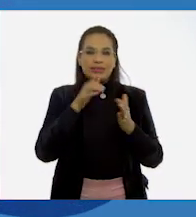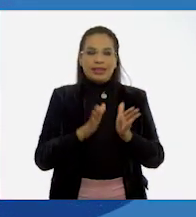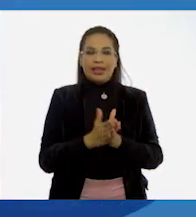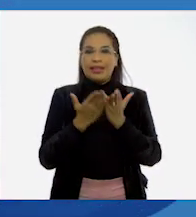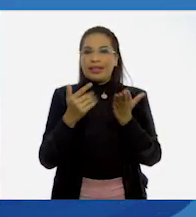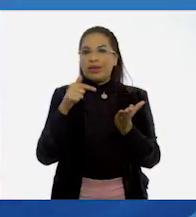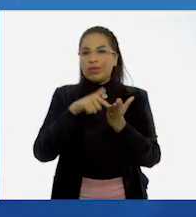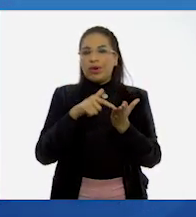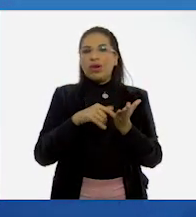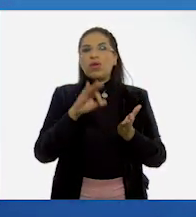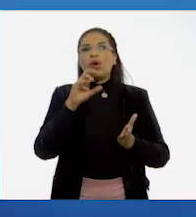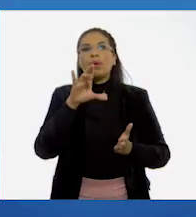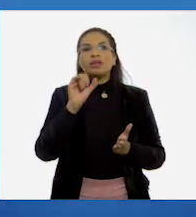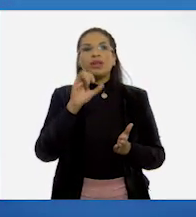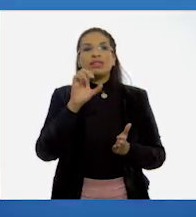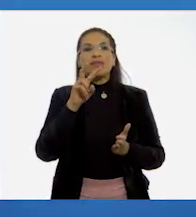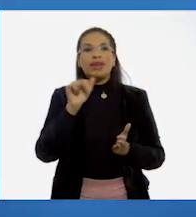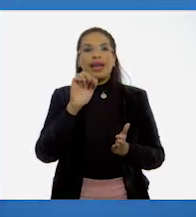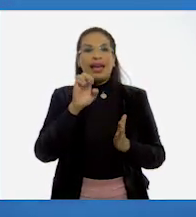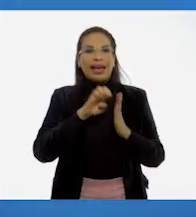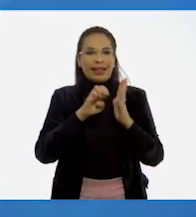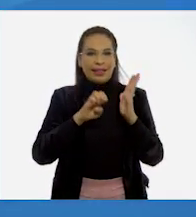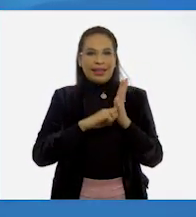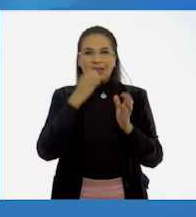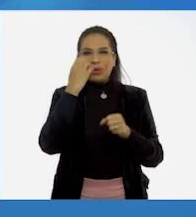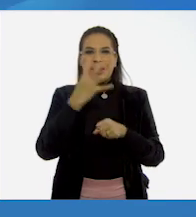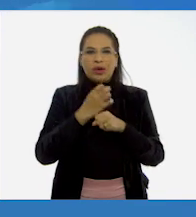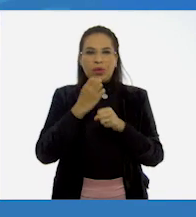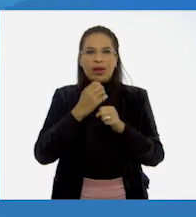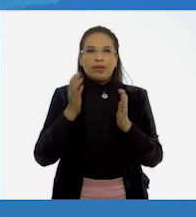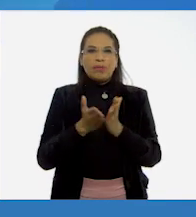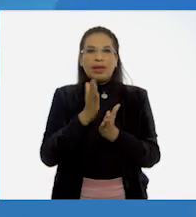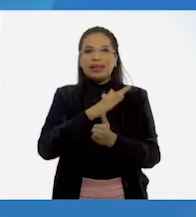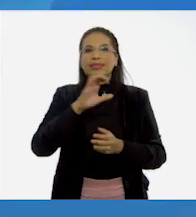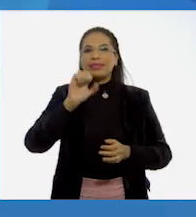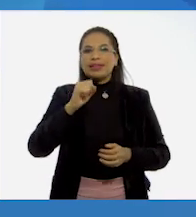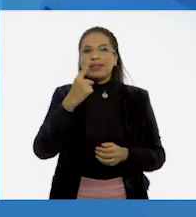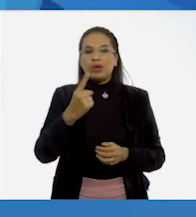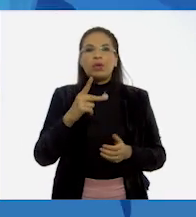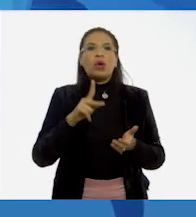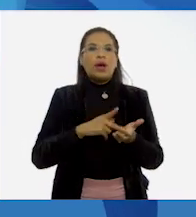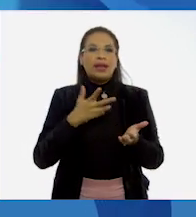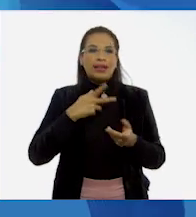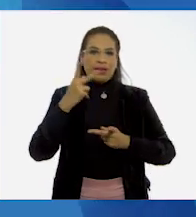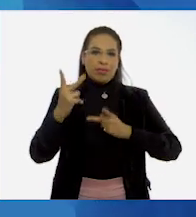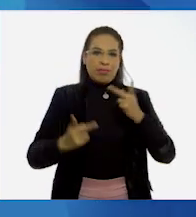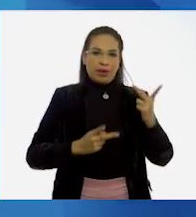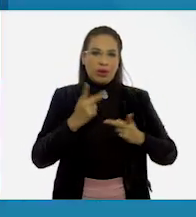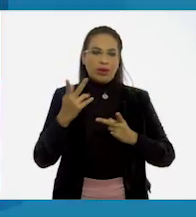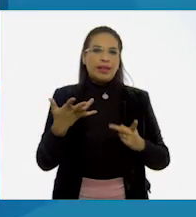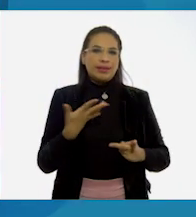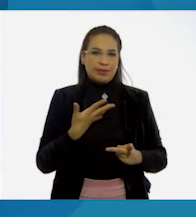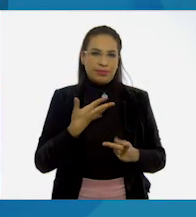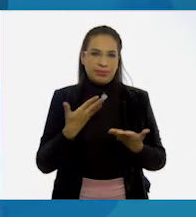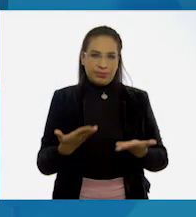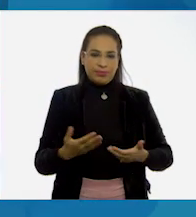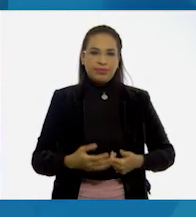libro de formación cívica y ética de cuarto grado, en la página 61, y recuperamos las preguntas que ahí vienen.